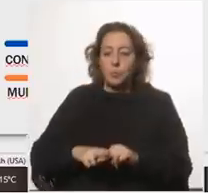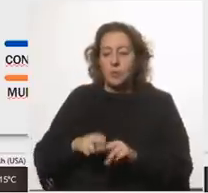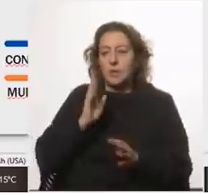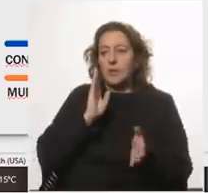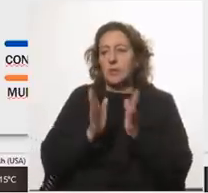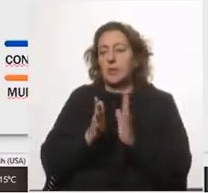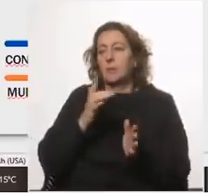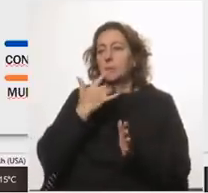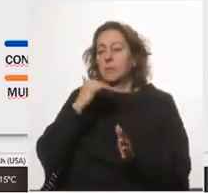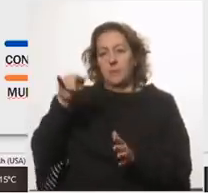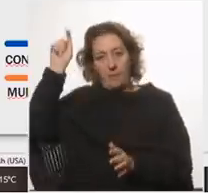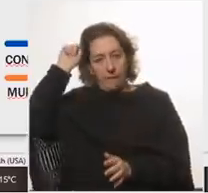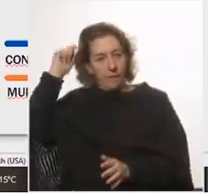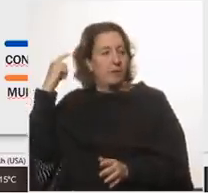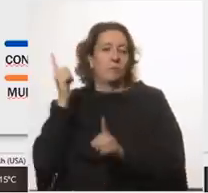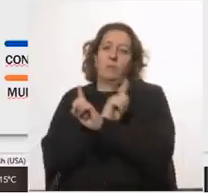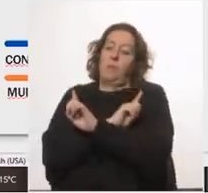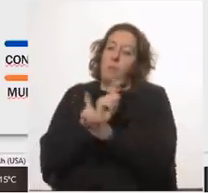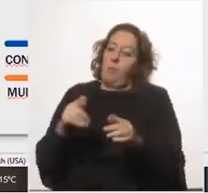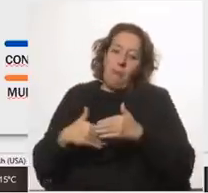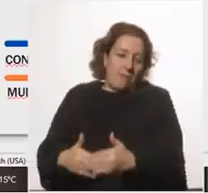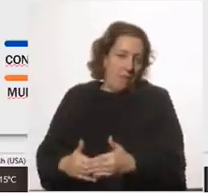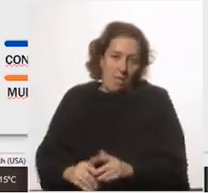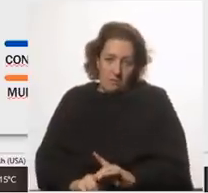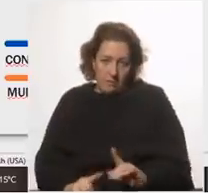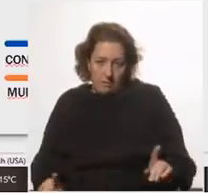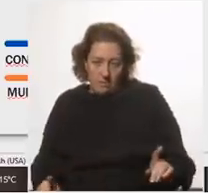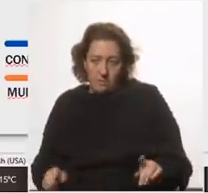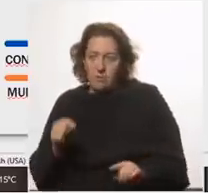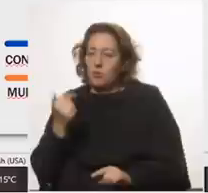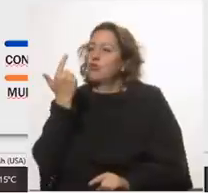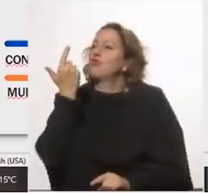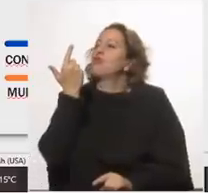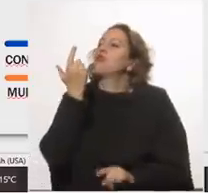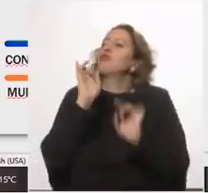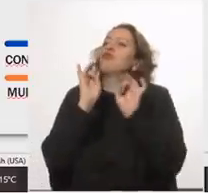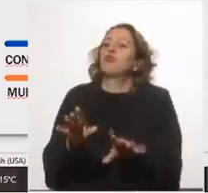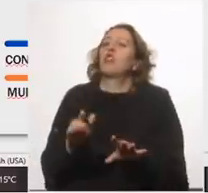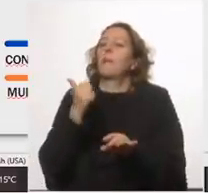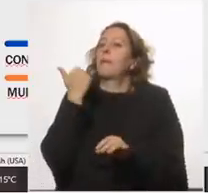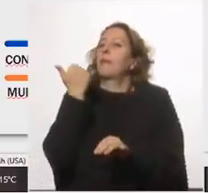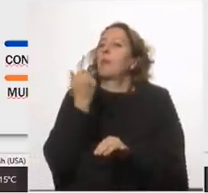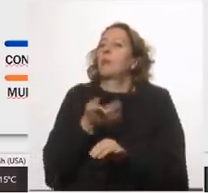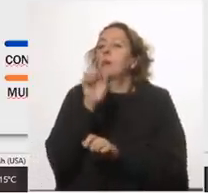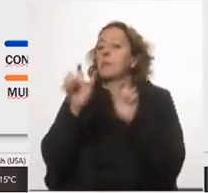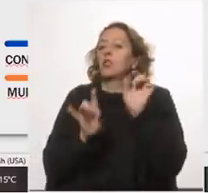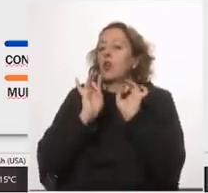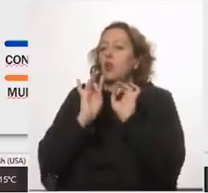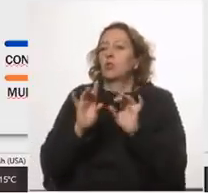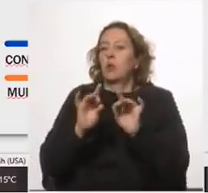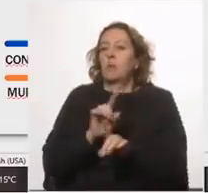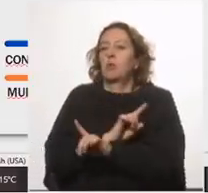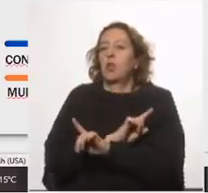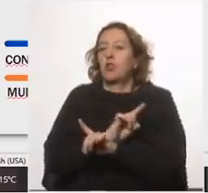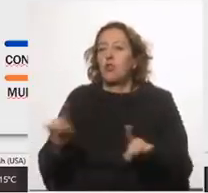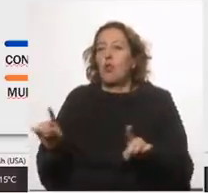Feiventos sin contar las embarazadas esto solamente cuenta aquellas personas contagiadas por la no tomada